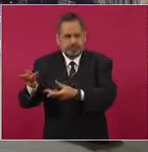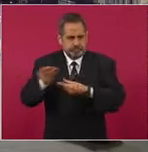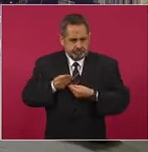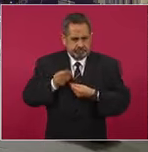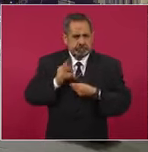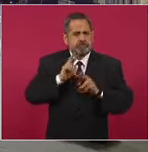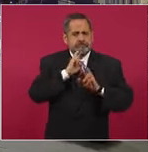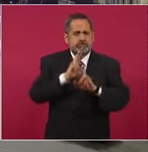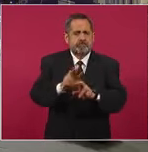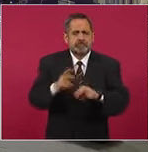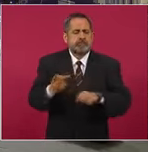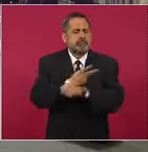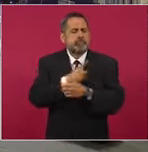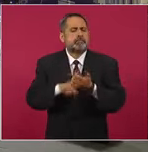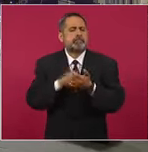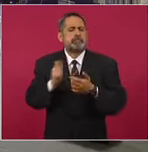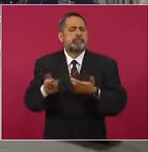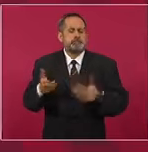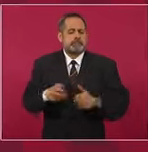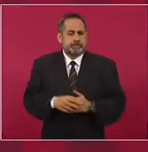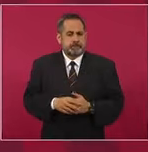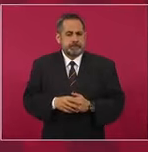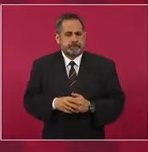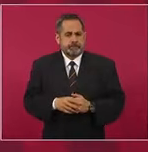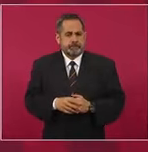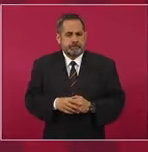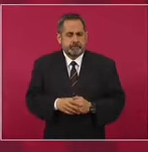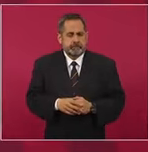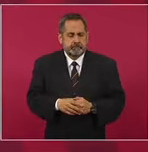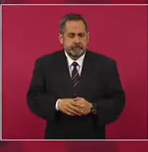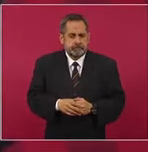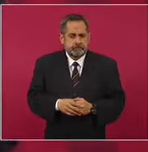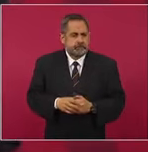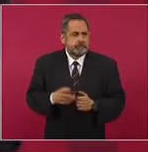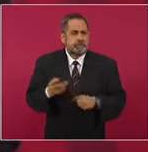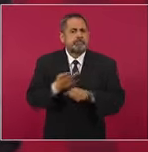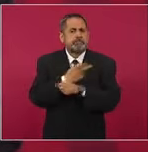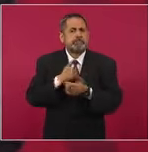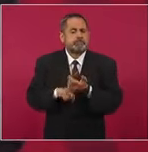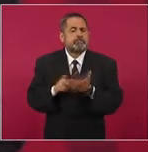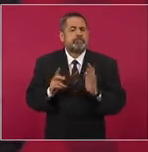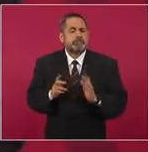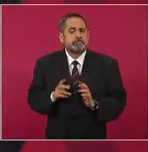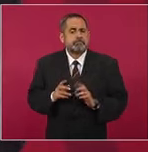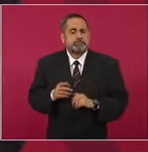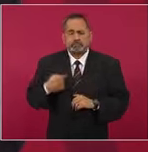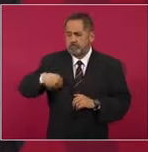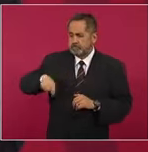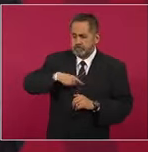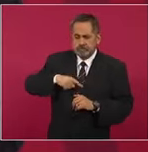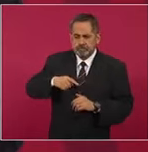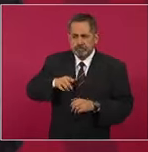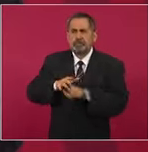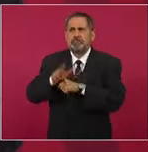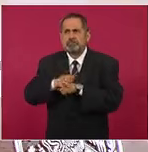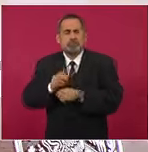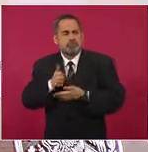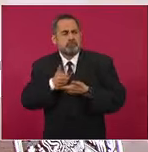qué se está haciendo, en qué nosotros estamos ayudando,